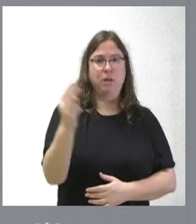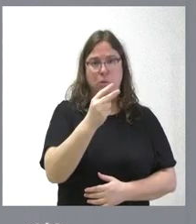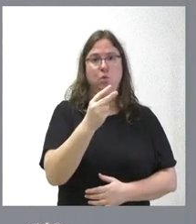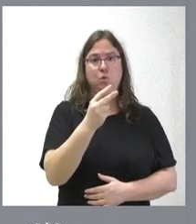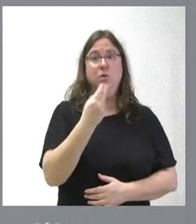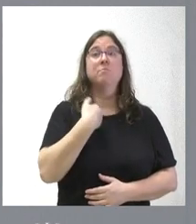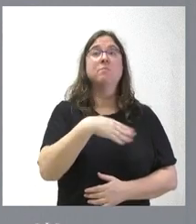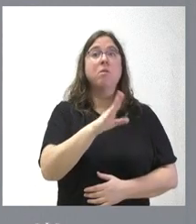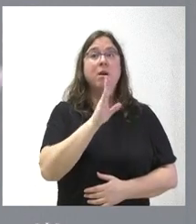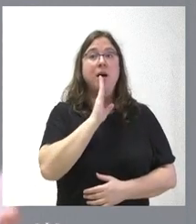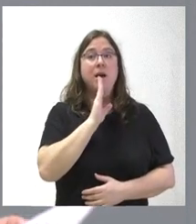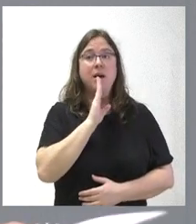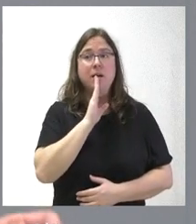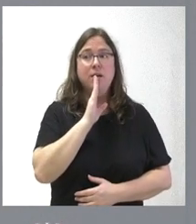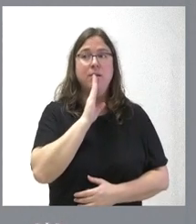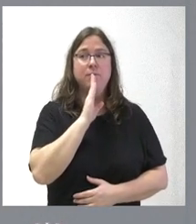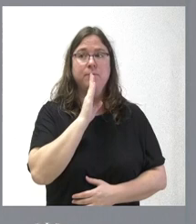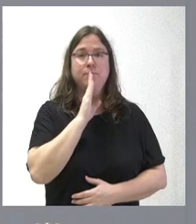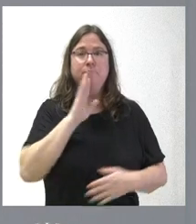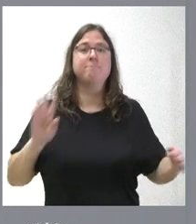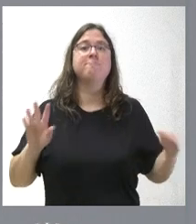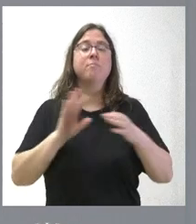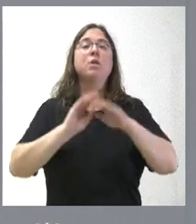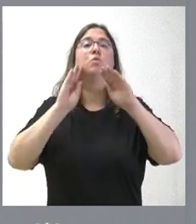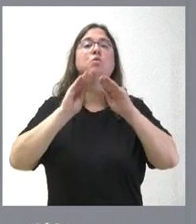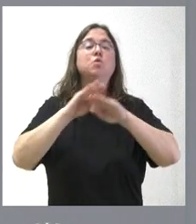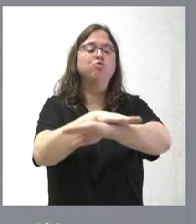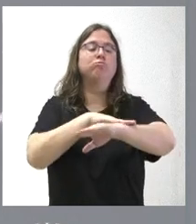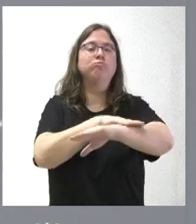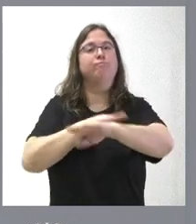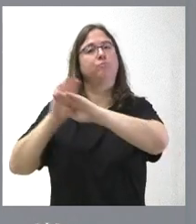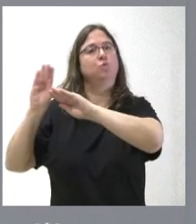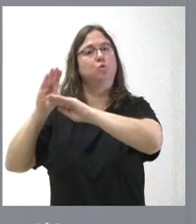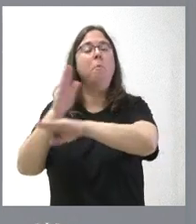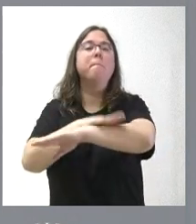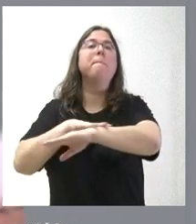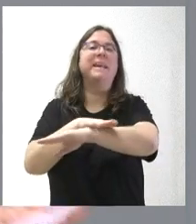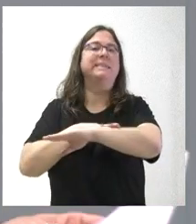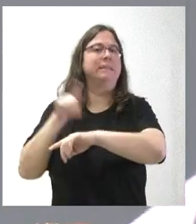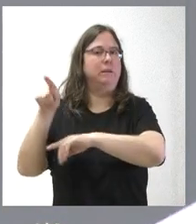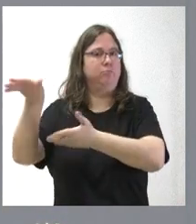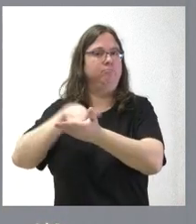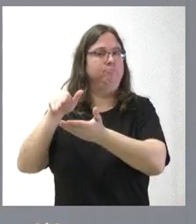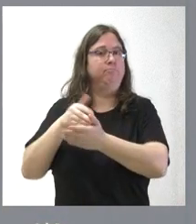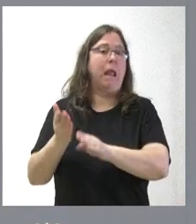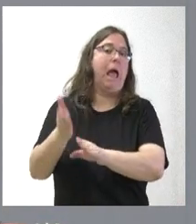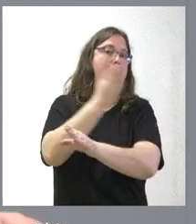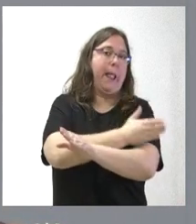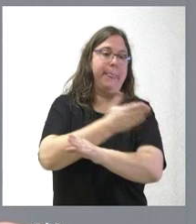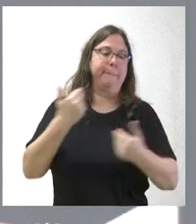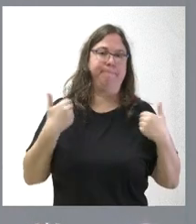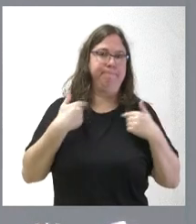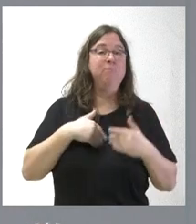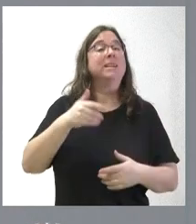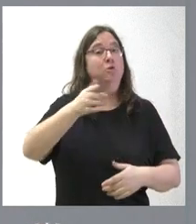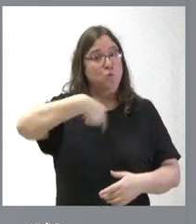previas, como les digo, correspondía su cobro al ministerio correspondiente que nosotros subimos las competencias a